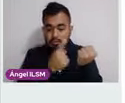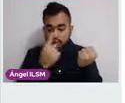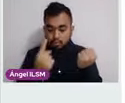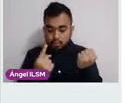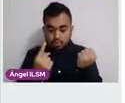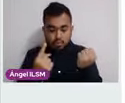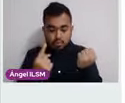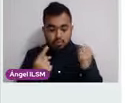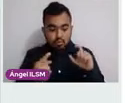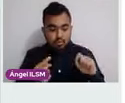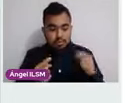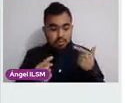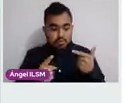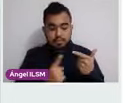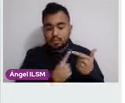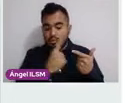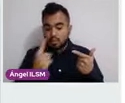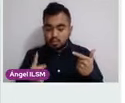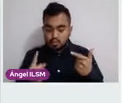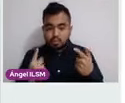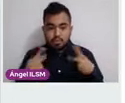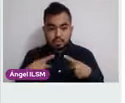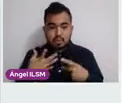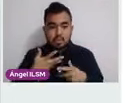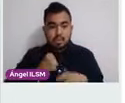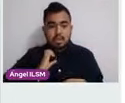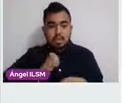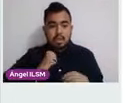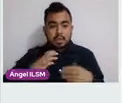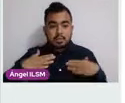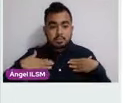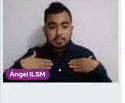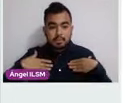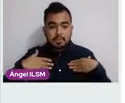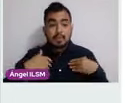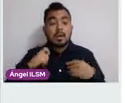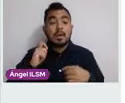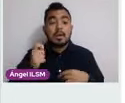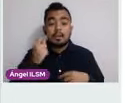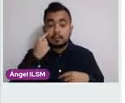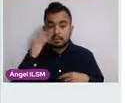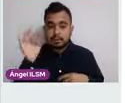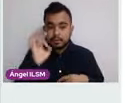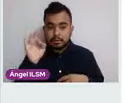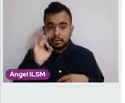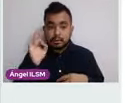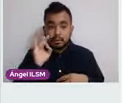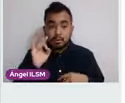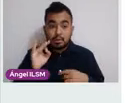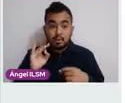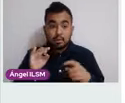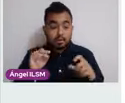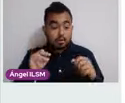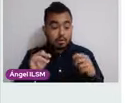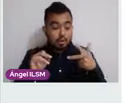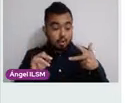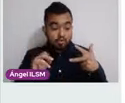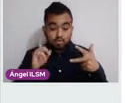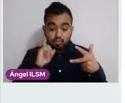probabilidad en general es que se diagnostica cáncer de mama a una mujer de cada 8.